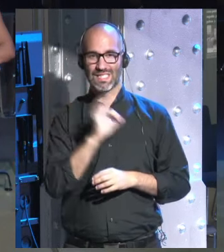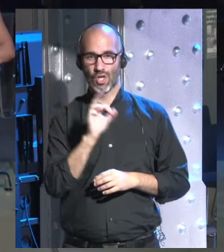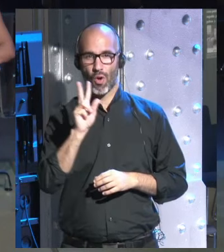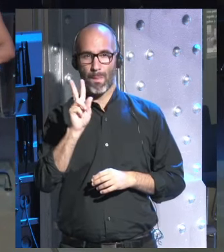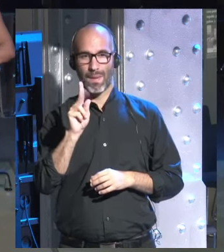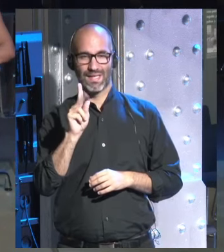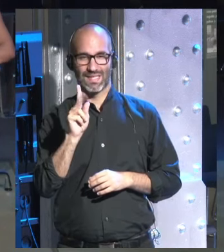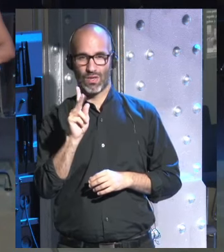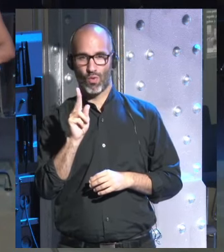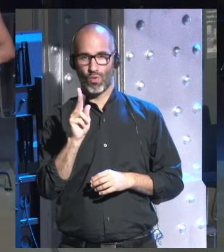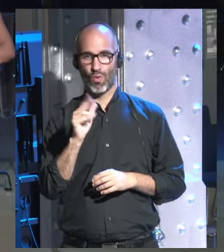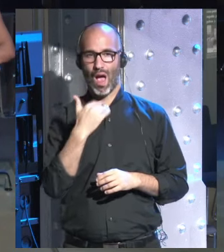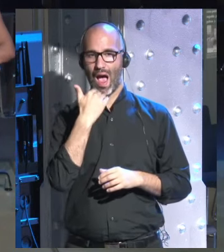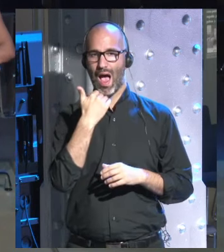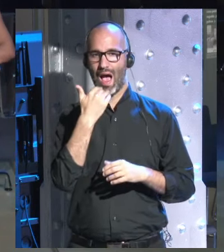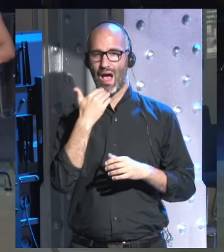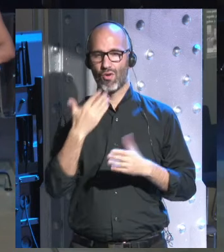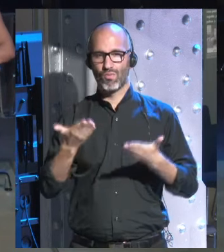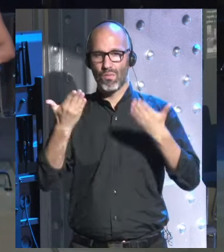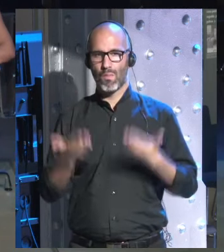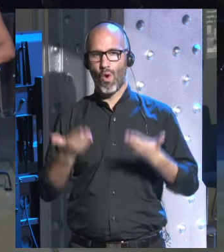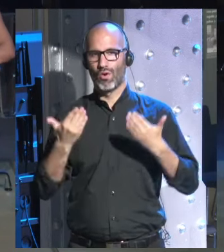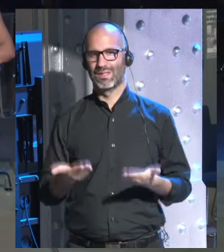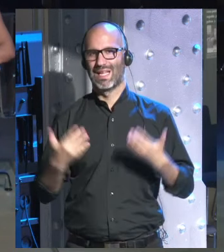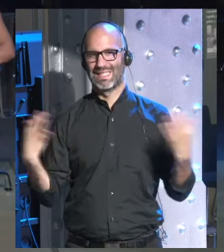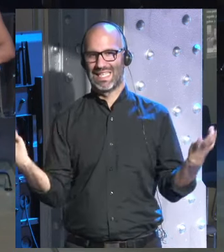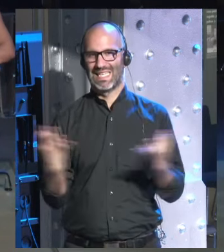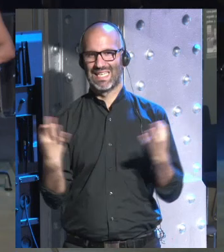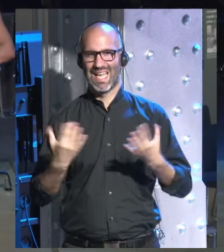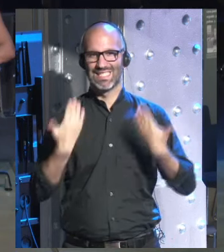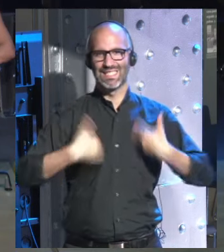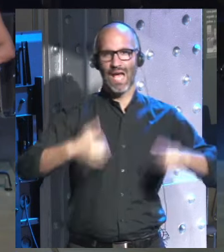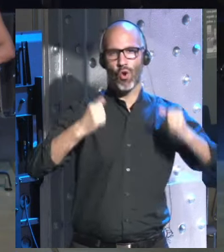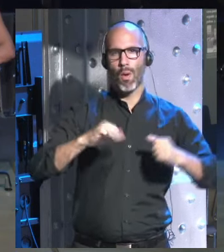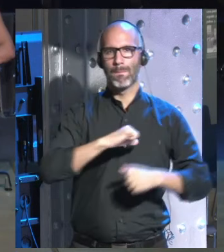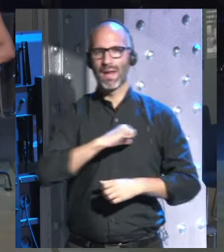una de las batallas más importantes va a ser entre la privacidad y la salud